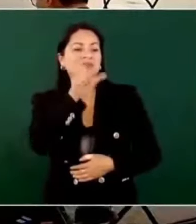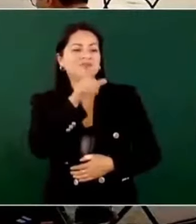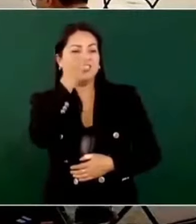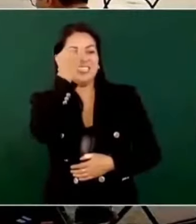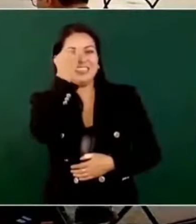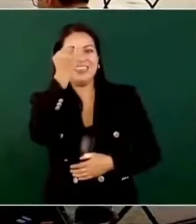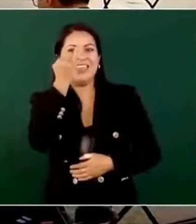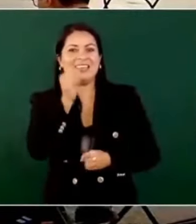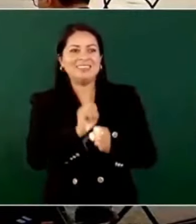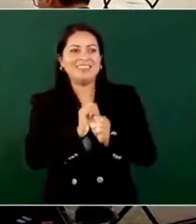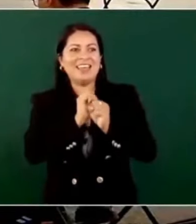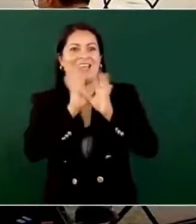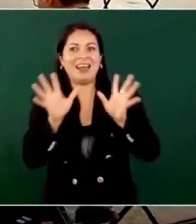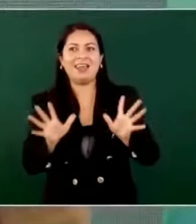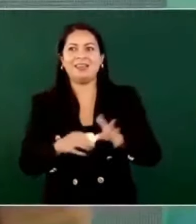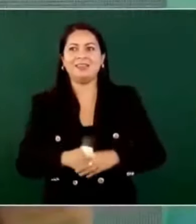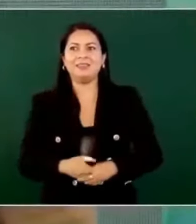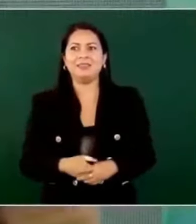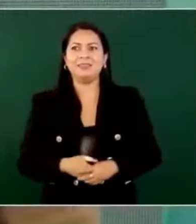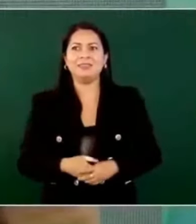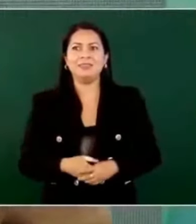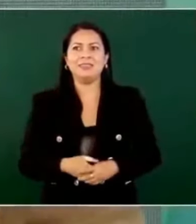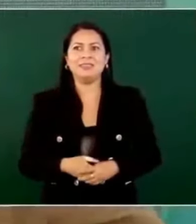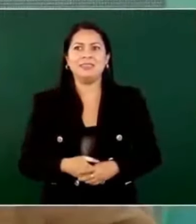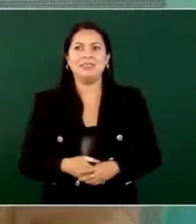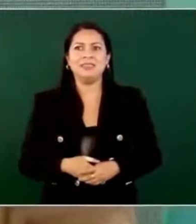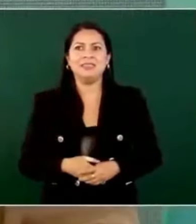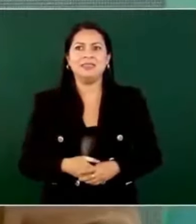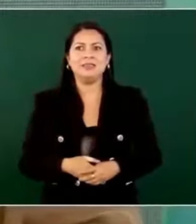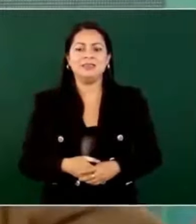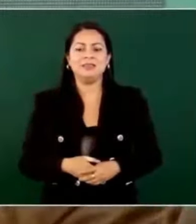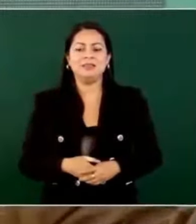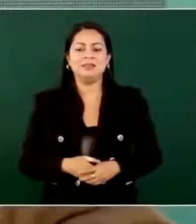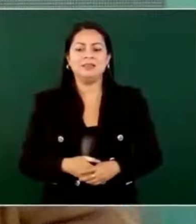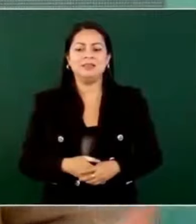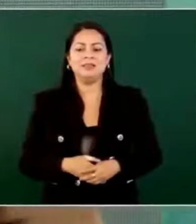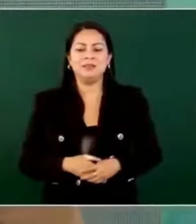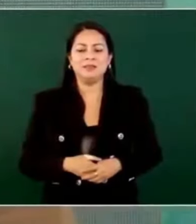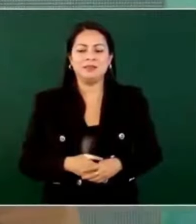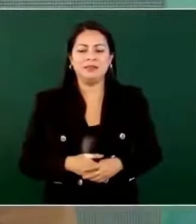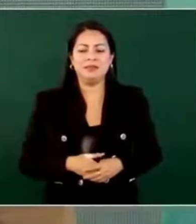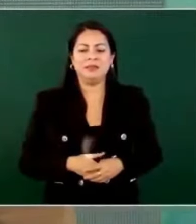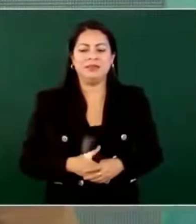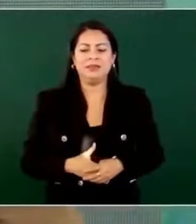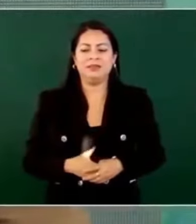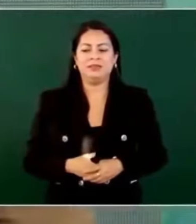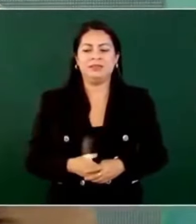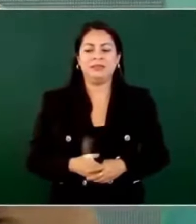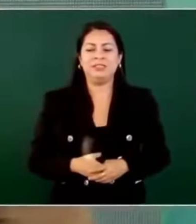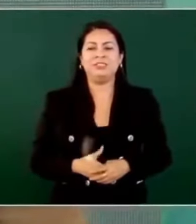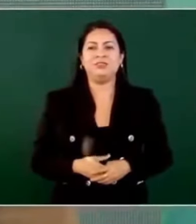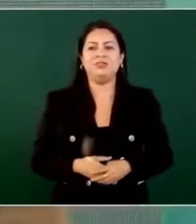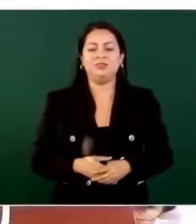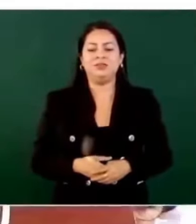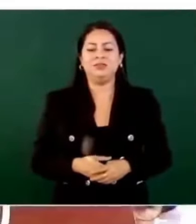porque no cualquiera